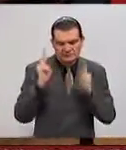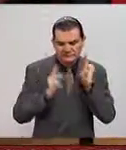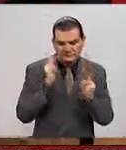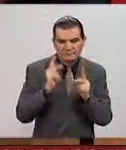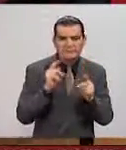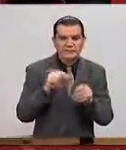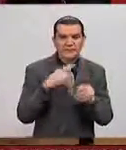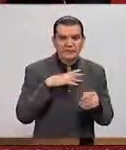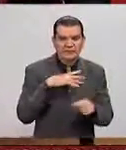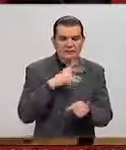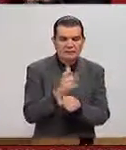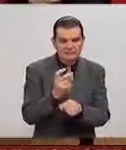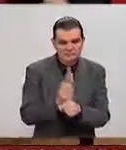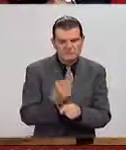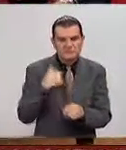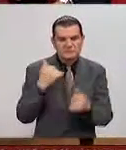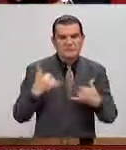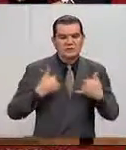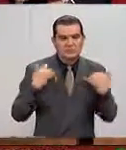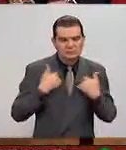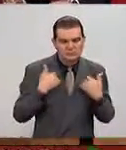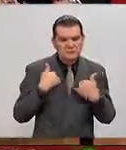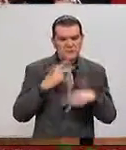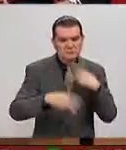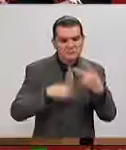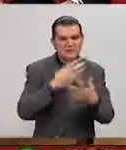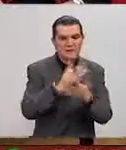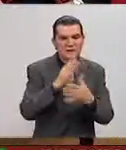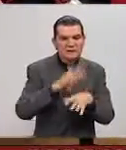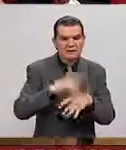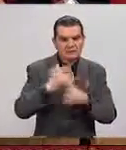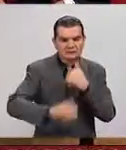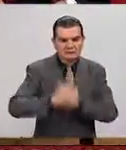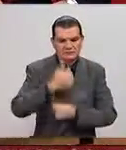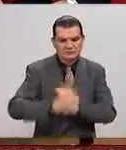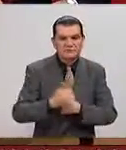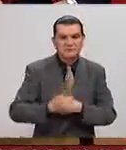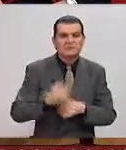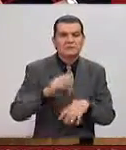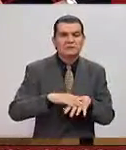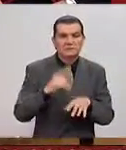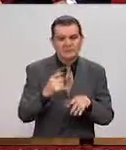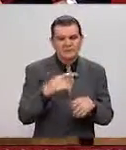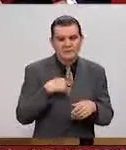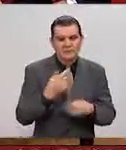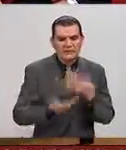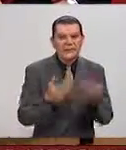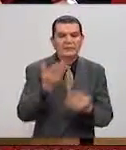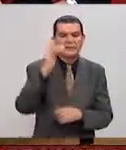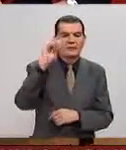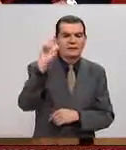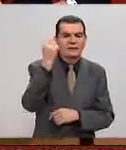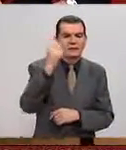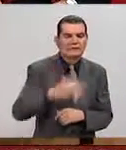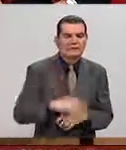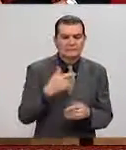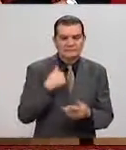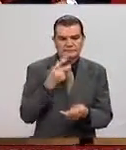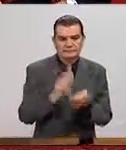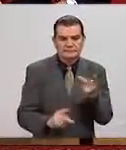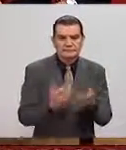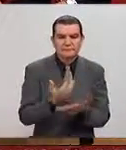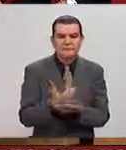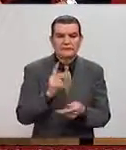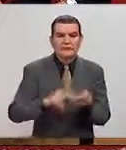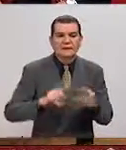Inés. Y pues esta es la invitación. Ojalá que los jóvenes se interesen por estas carreras. Que en este caso, la ofrece el TEC de Monterrey. Vamos a una pausa.